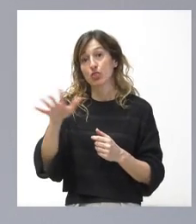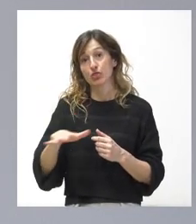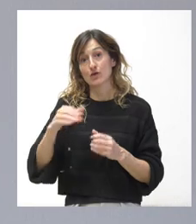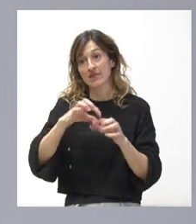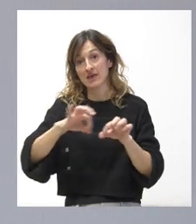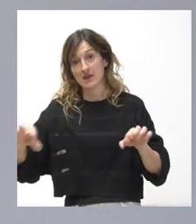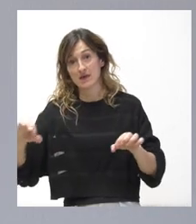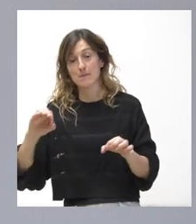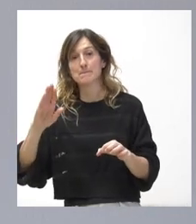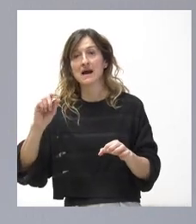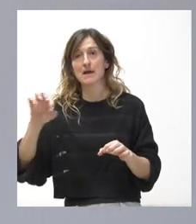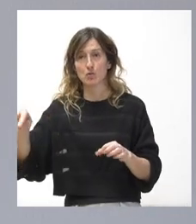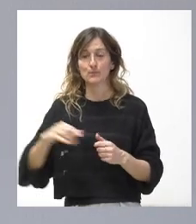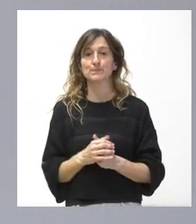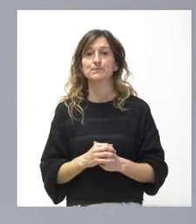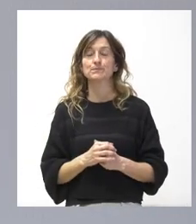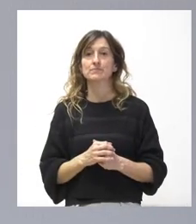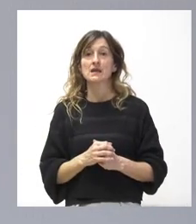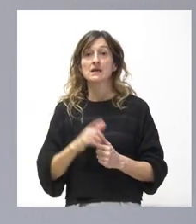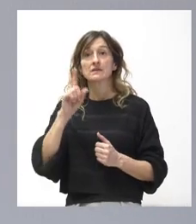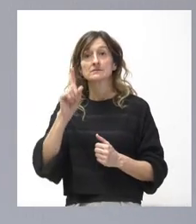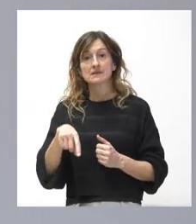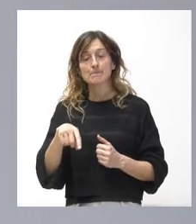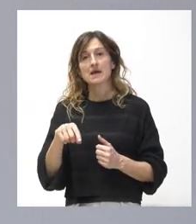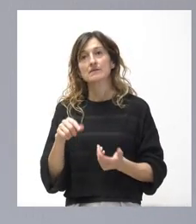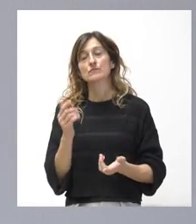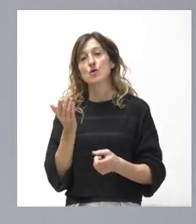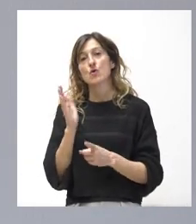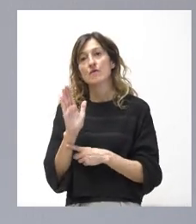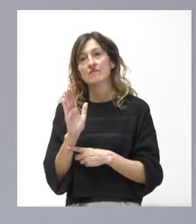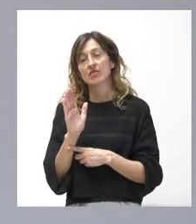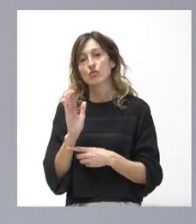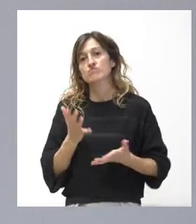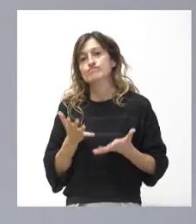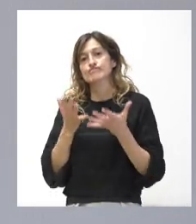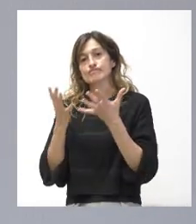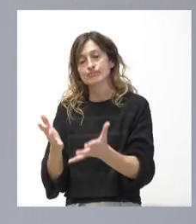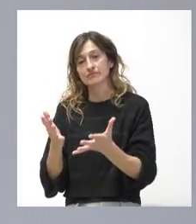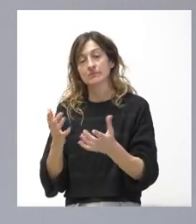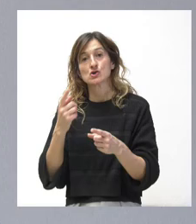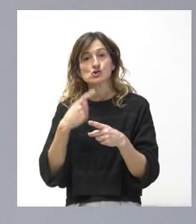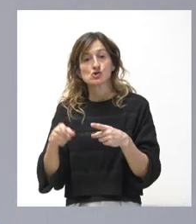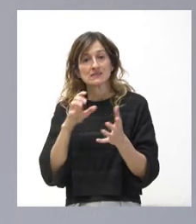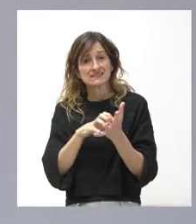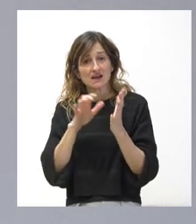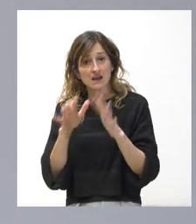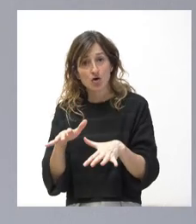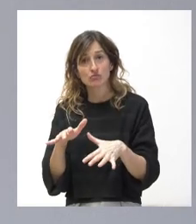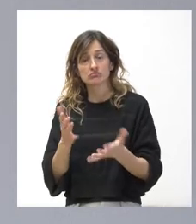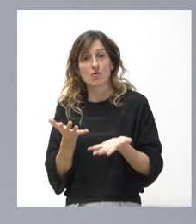lado, darles cuenta del proceso de ofrecimiento de medios por parte de la Junta de Castilla y León para